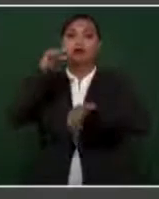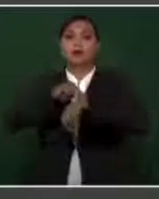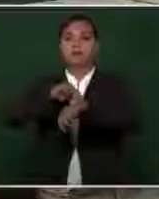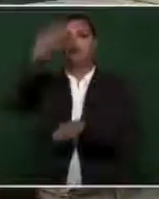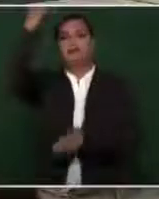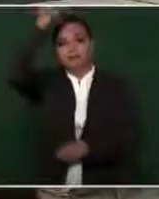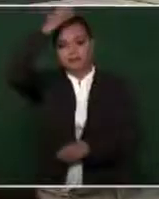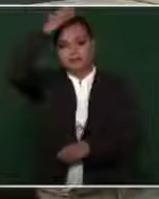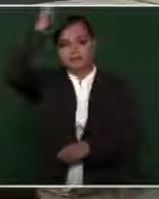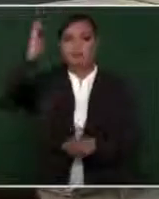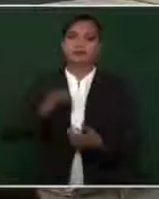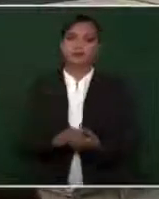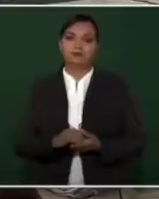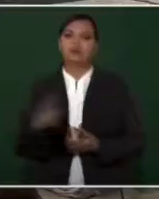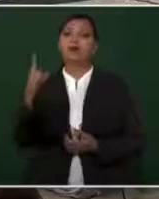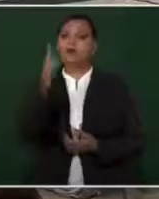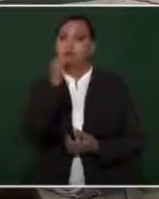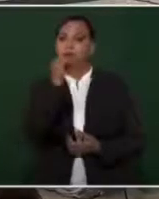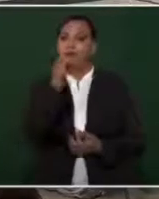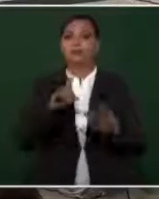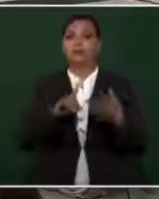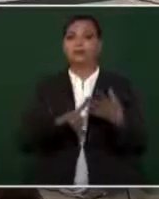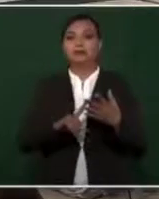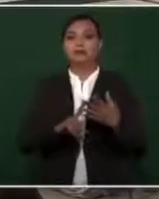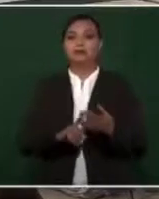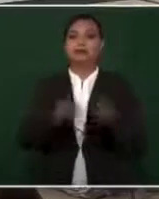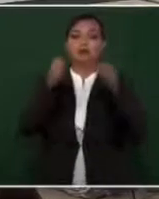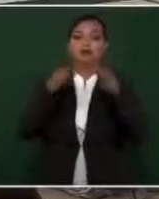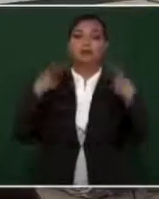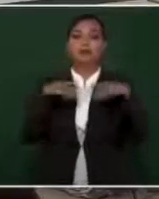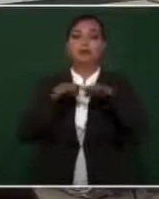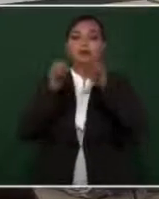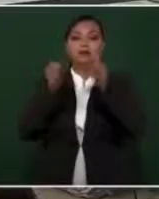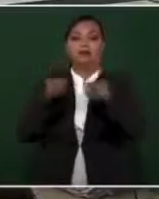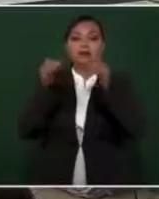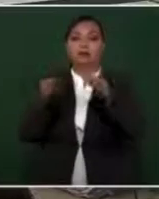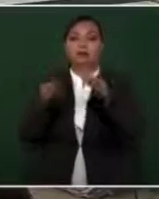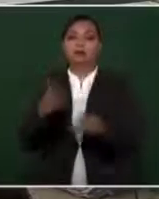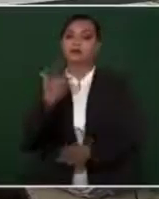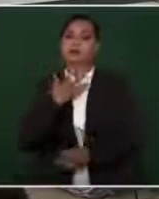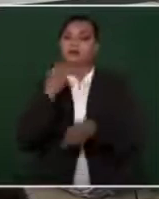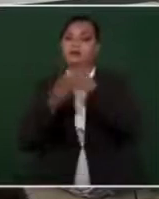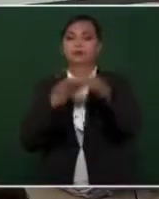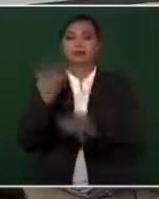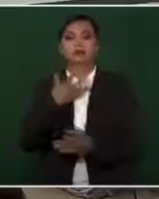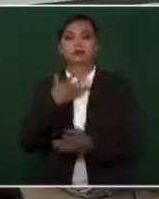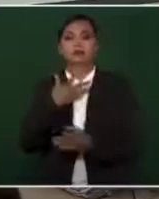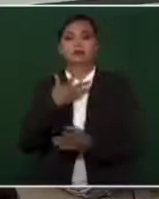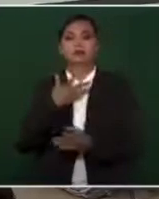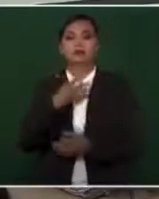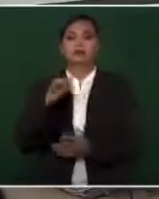enfermeras, policías, oficinistas, que tengan seguro